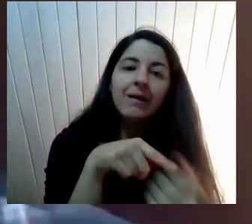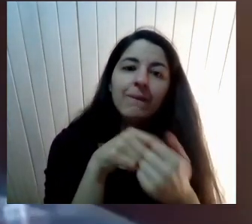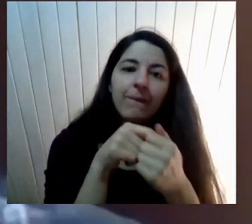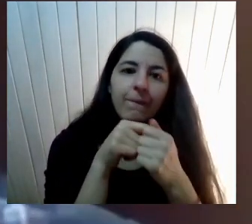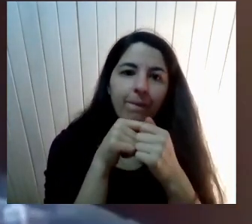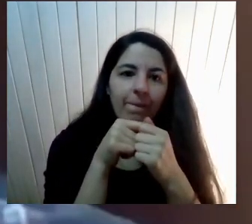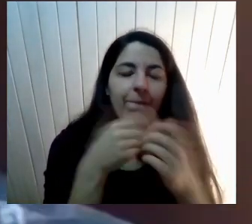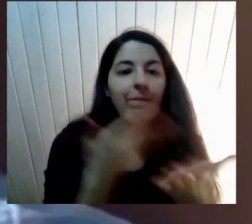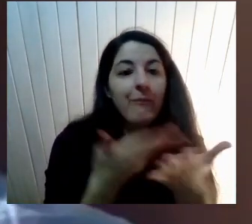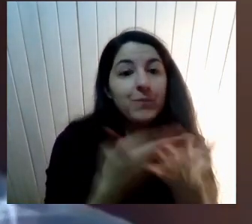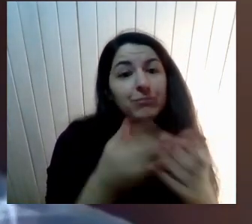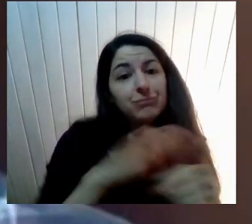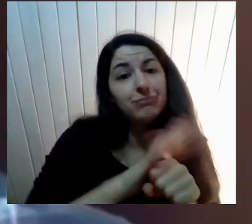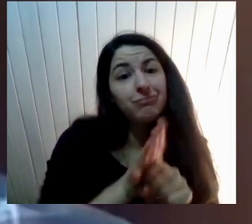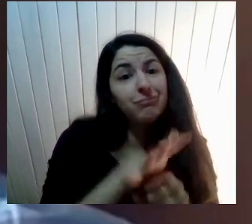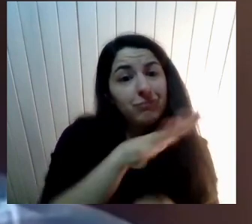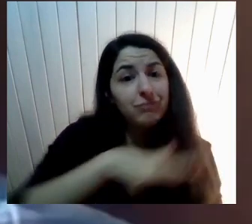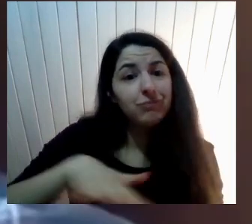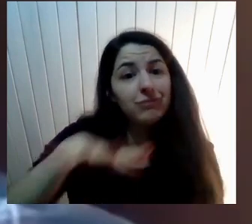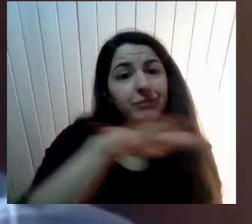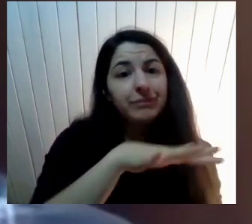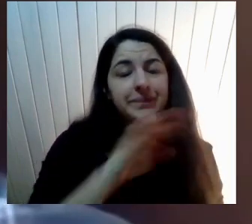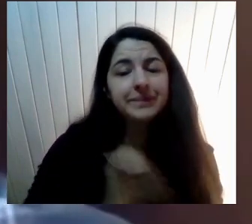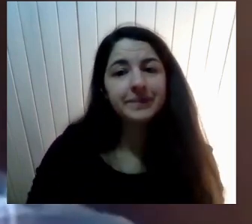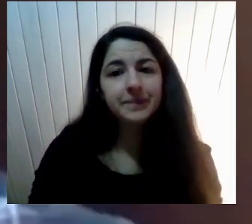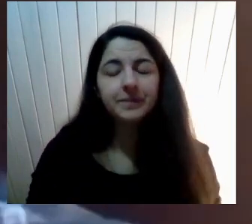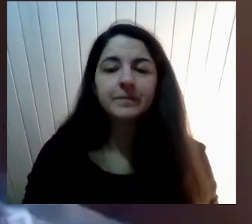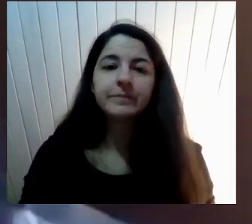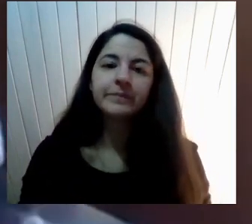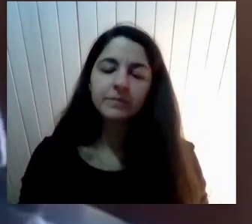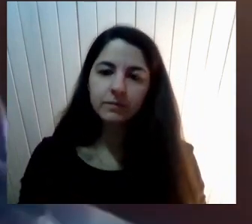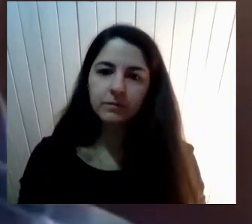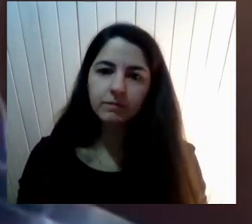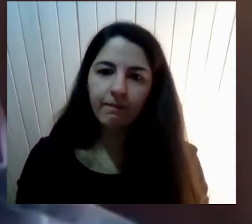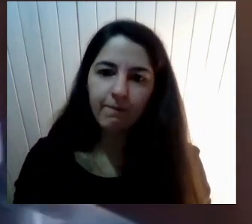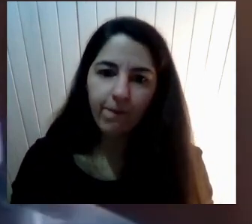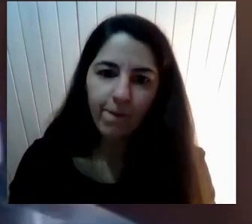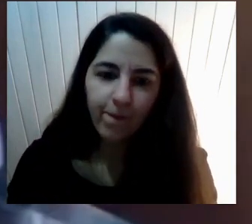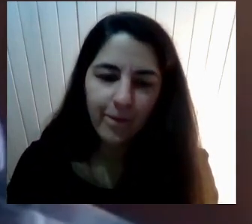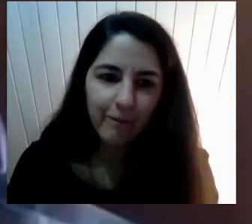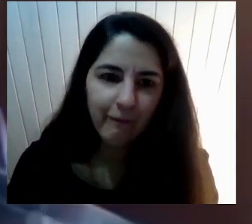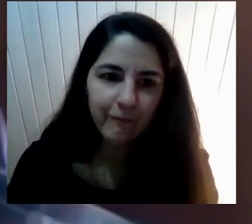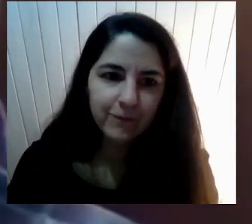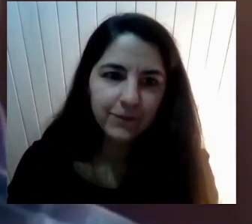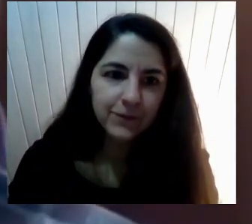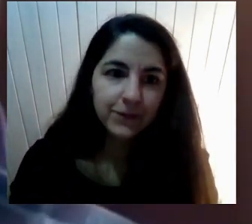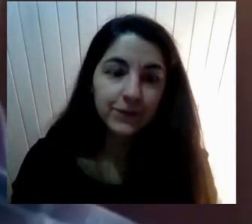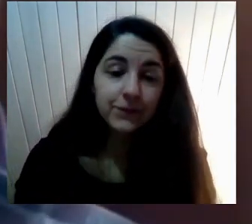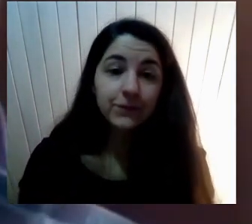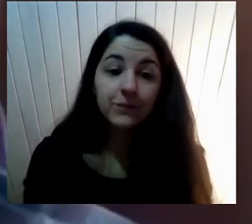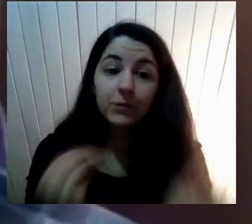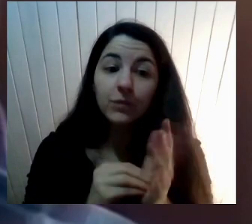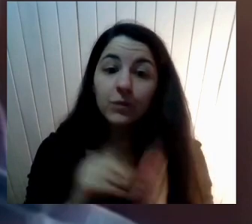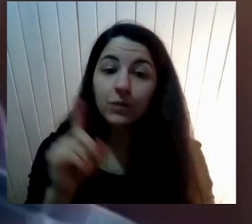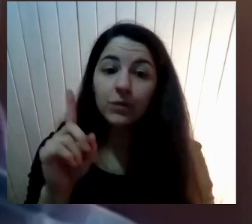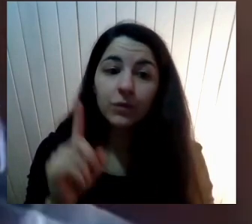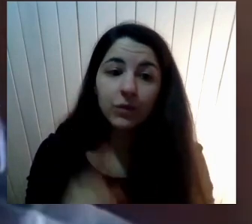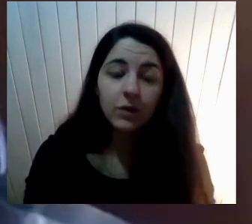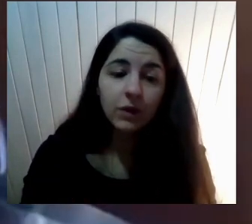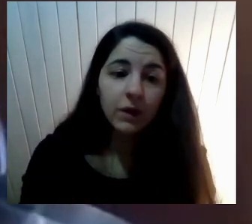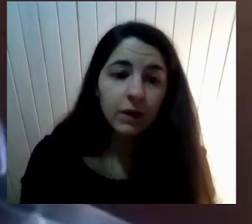Ya un comentario Que está ahí también ¿Ya? No sé Liz Creo que tú Habías levantado La mano